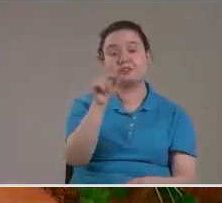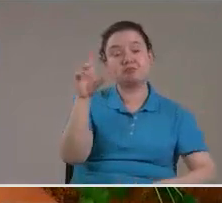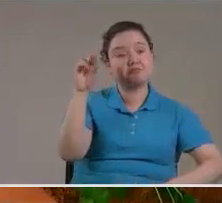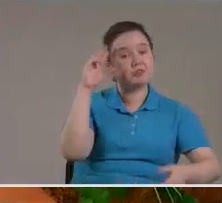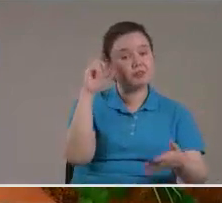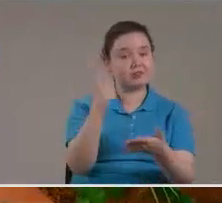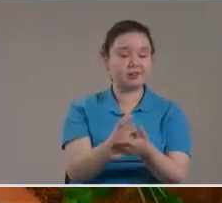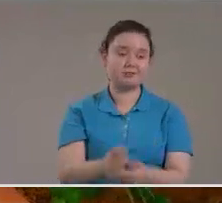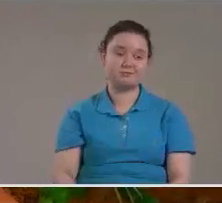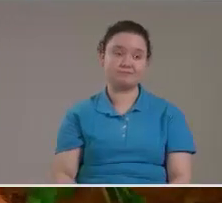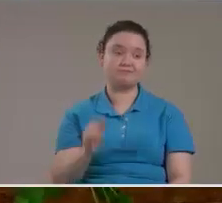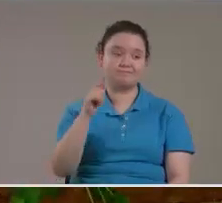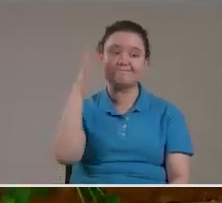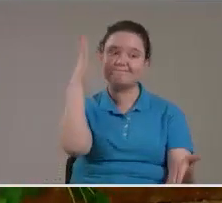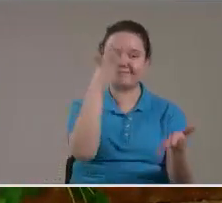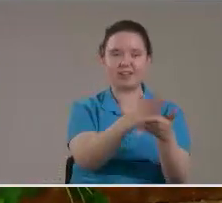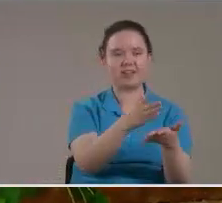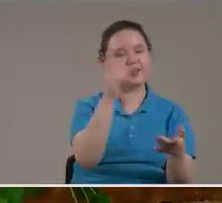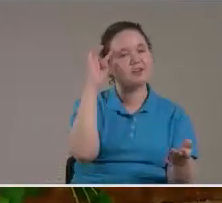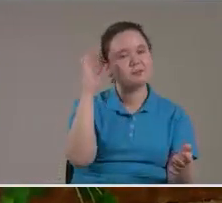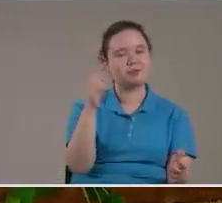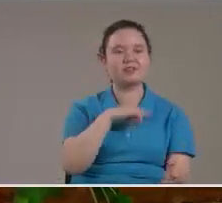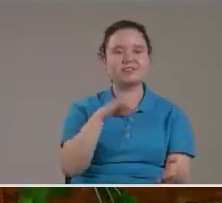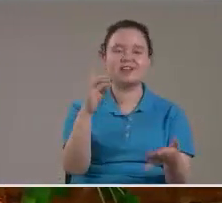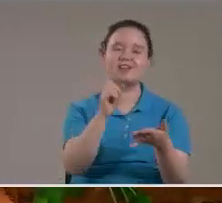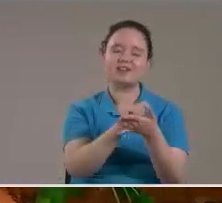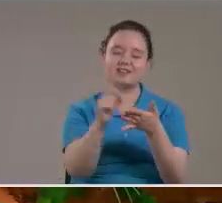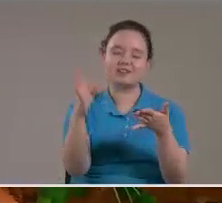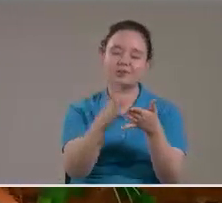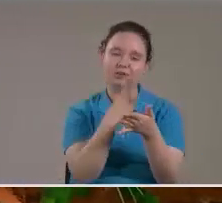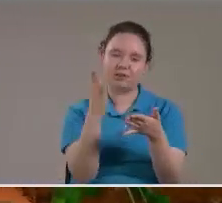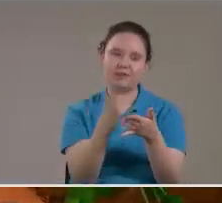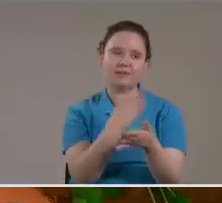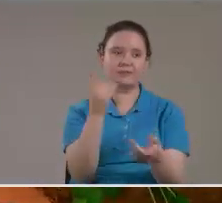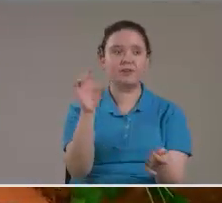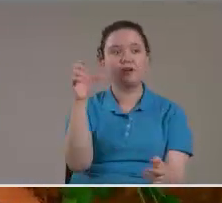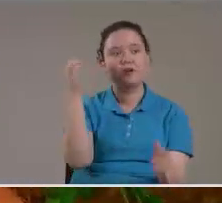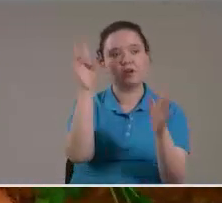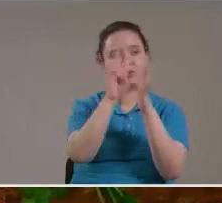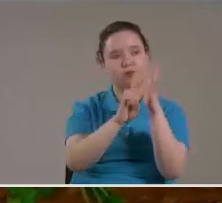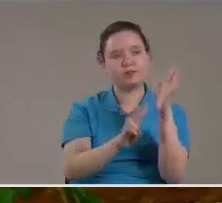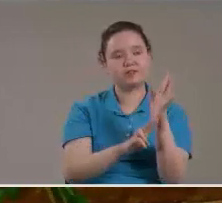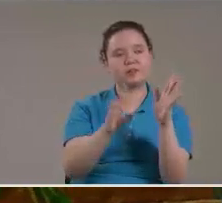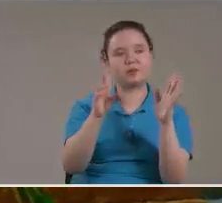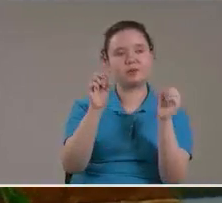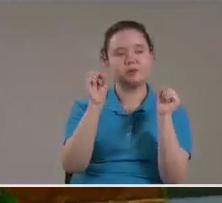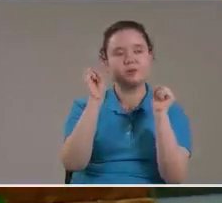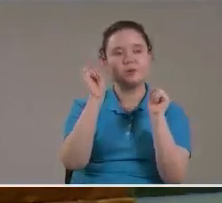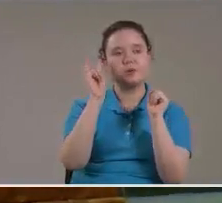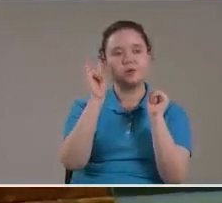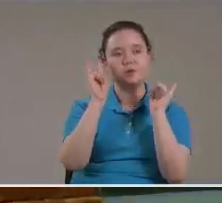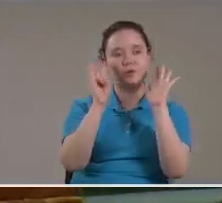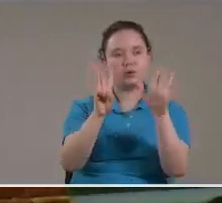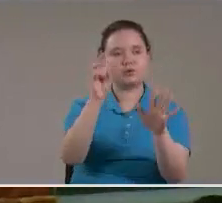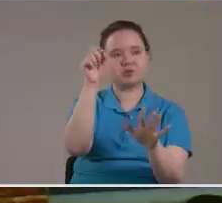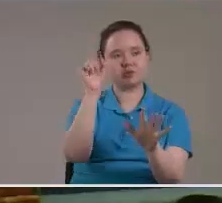Quien No lo Crea Hermano Se va A dar Porque está Escrito Miremos Este versículo Esto es el Capítulo 8 12